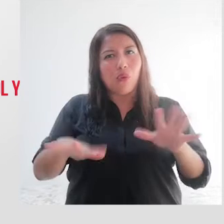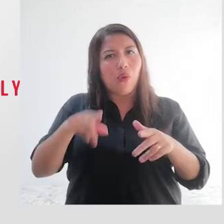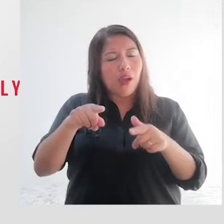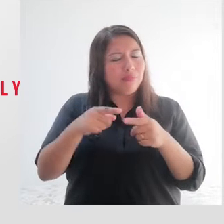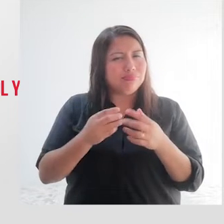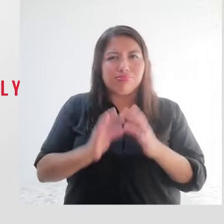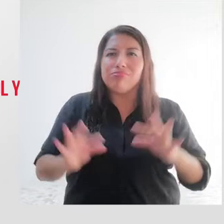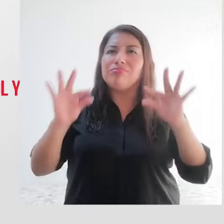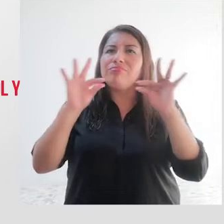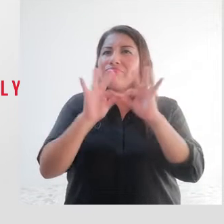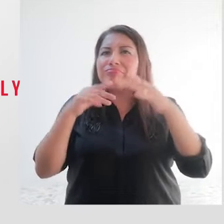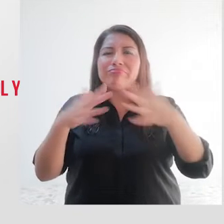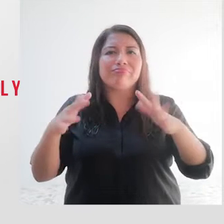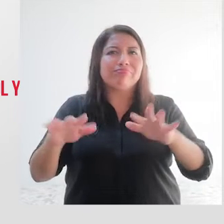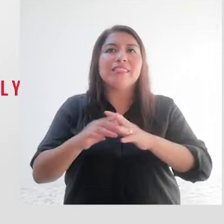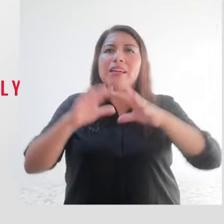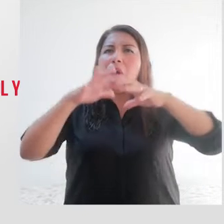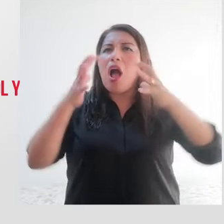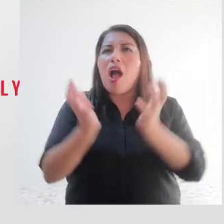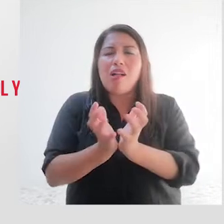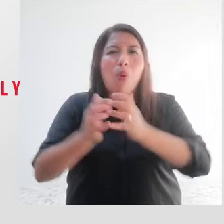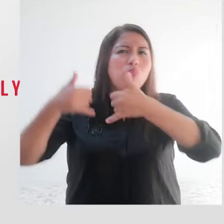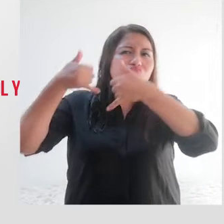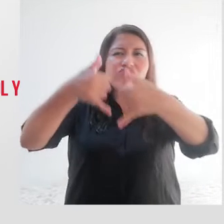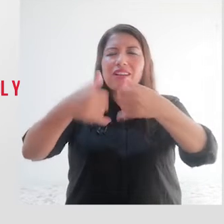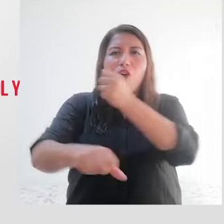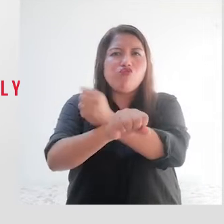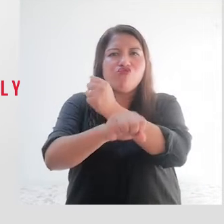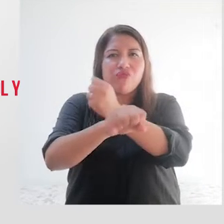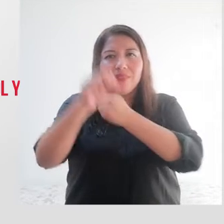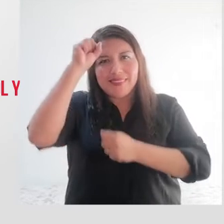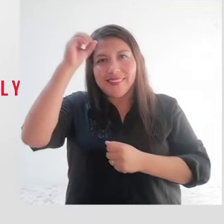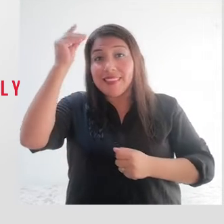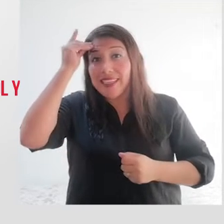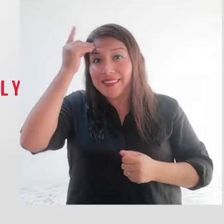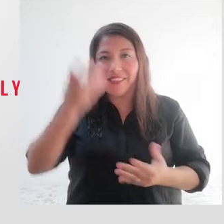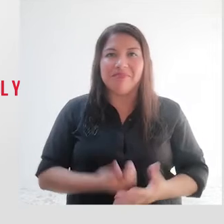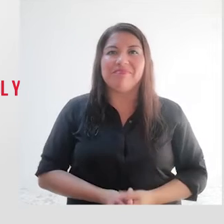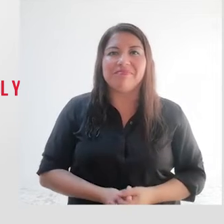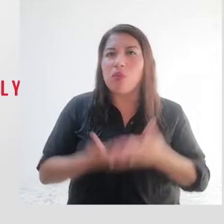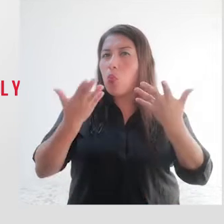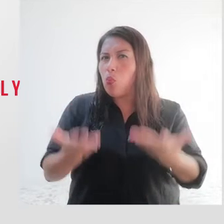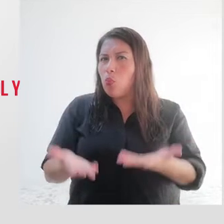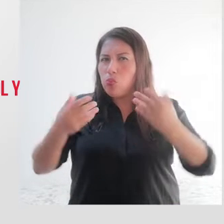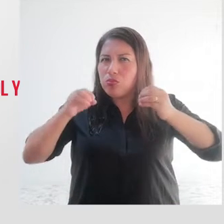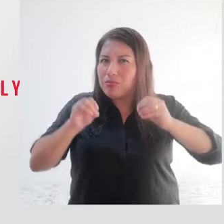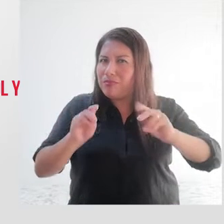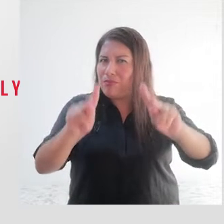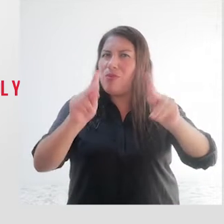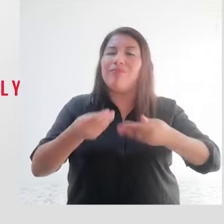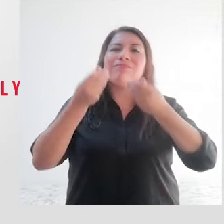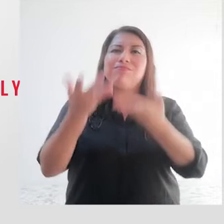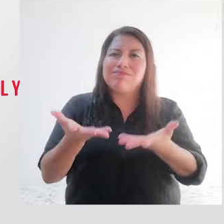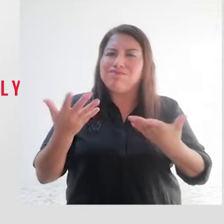este certamen mundial de futsal Down. Es una oportunidad